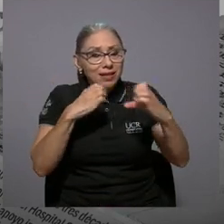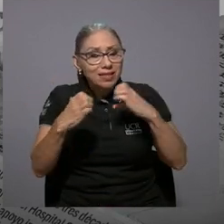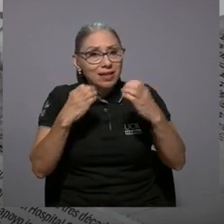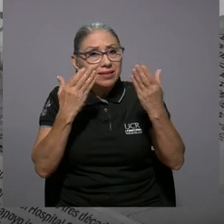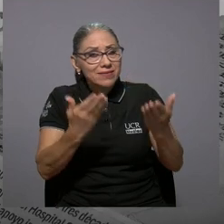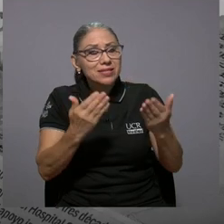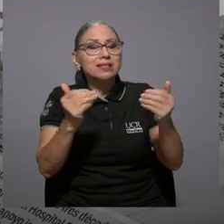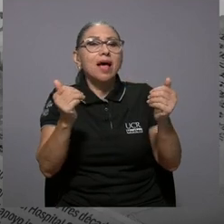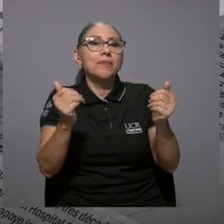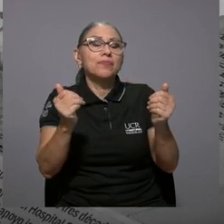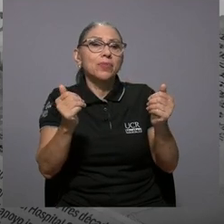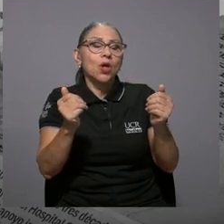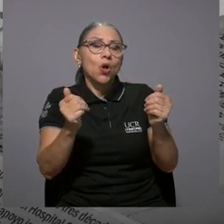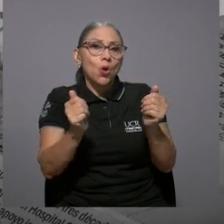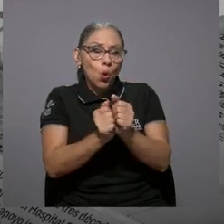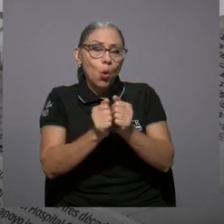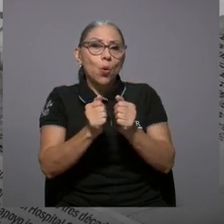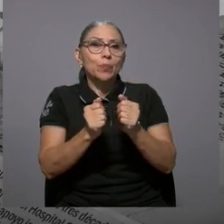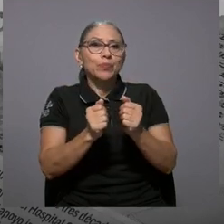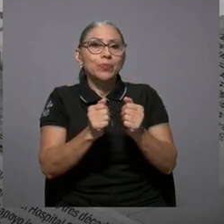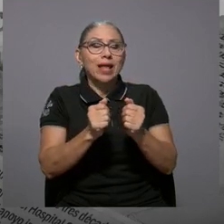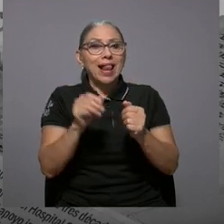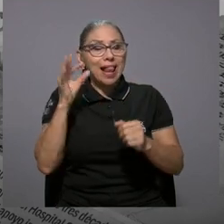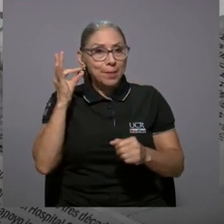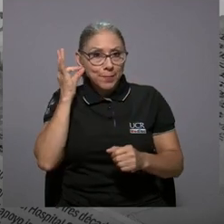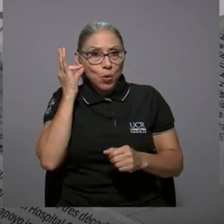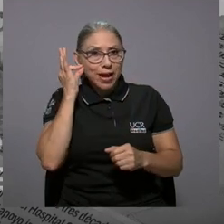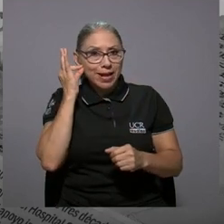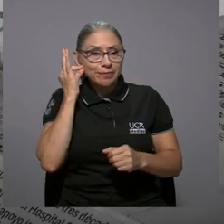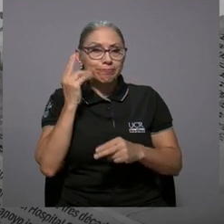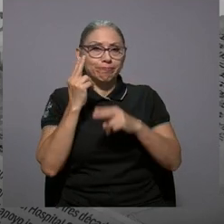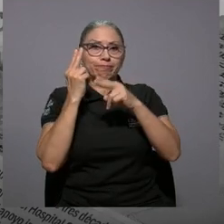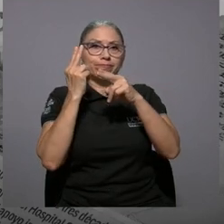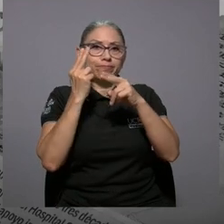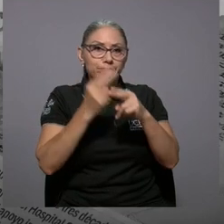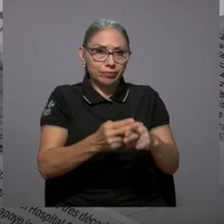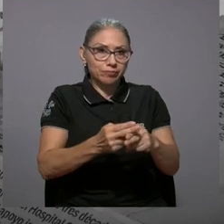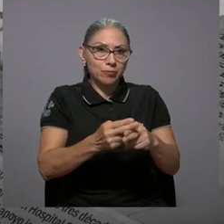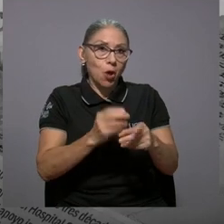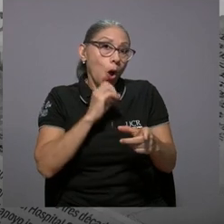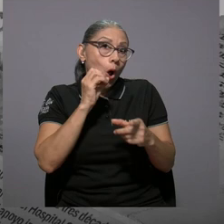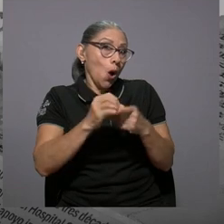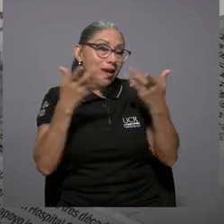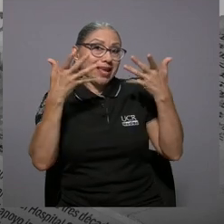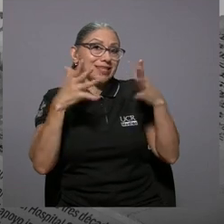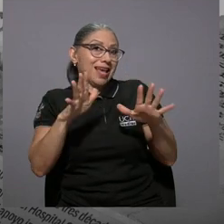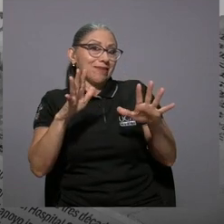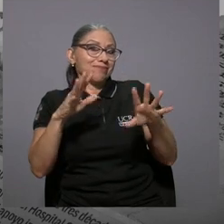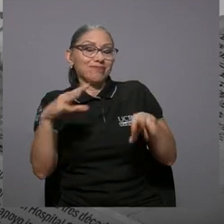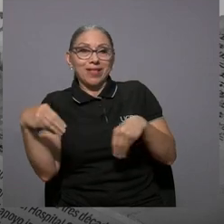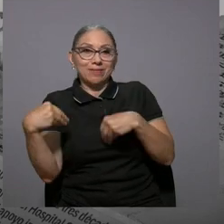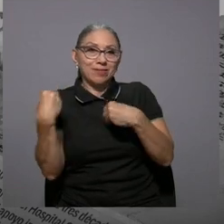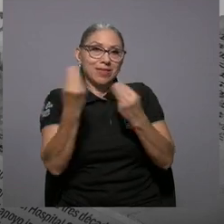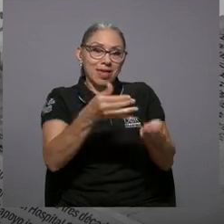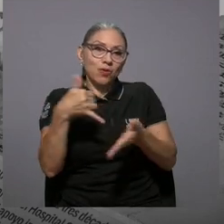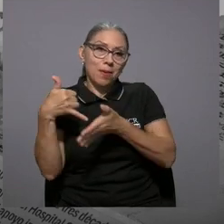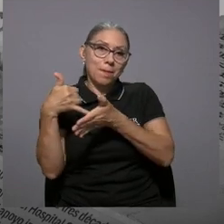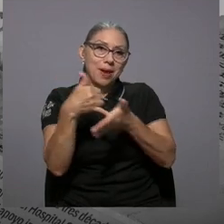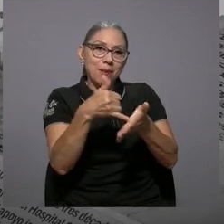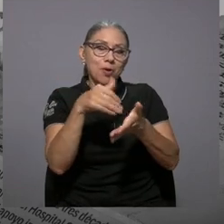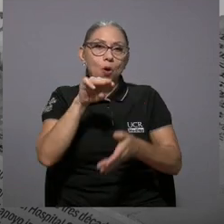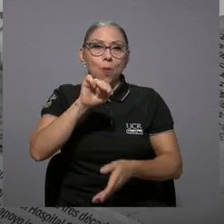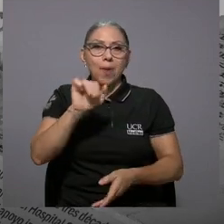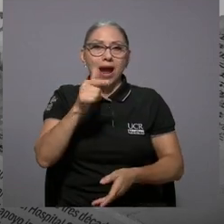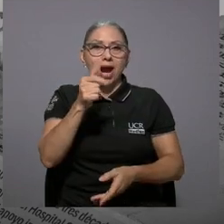un honor, una alegría poder hacer esta entrevista con la mujer designada o